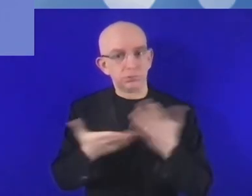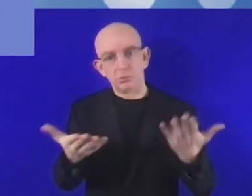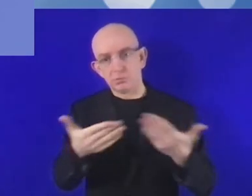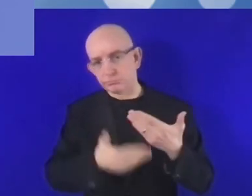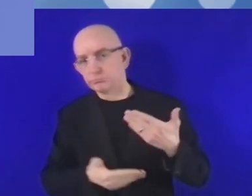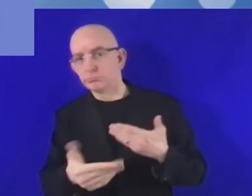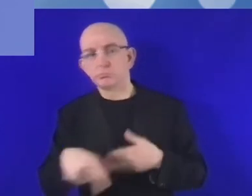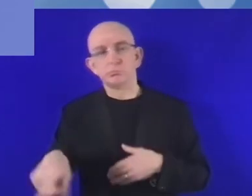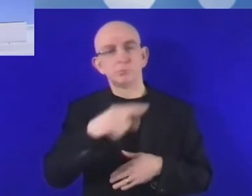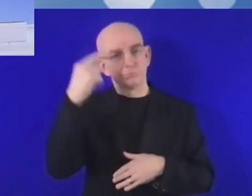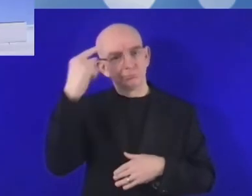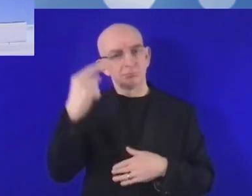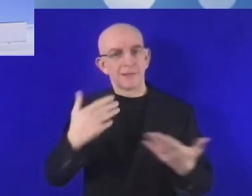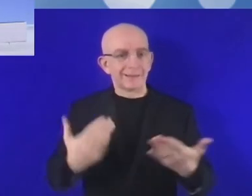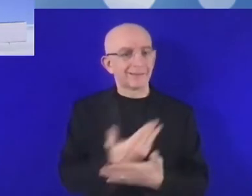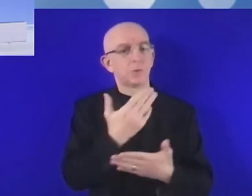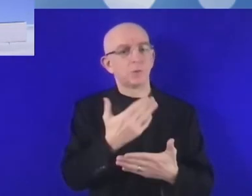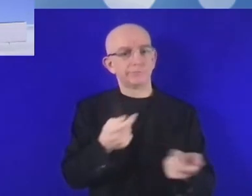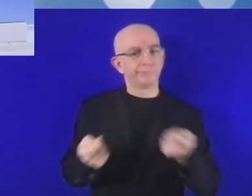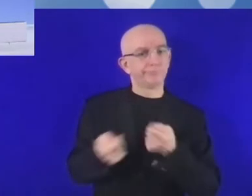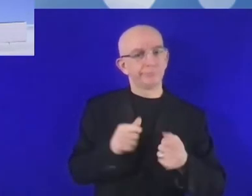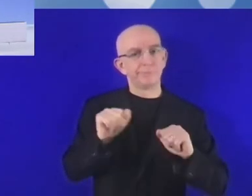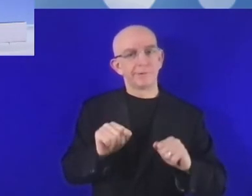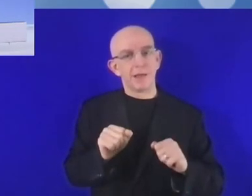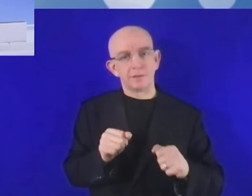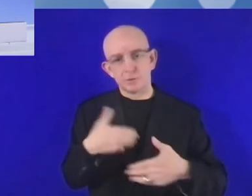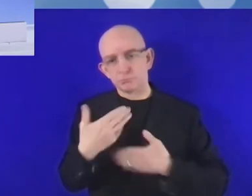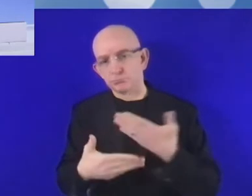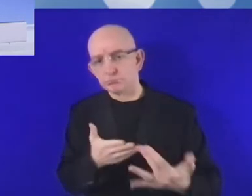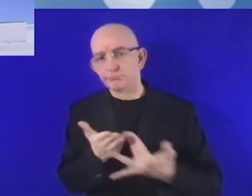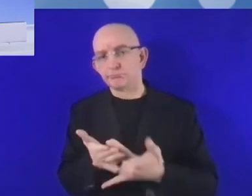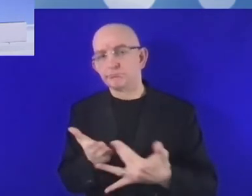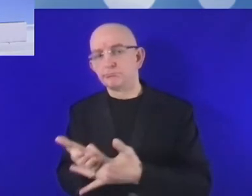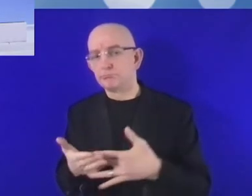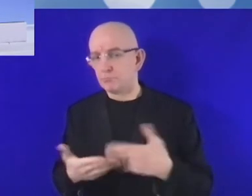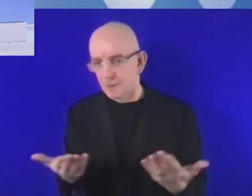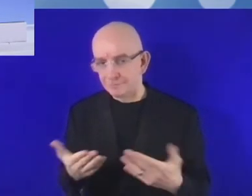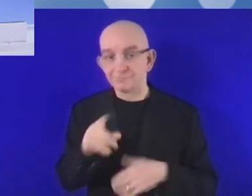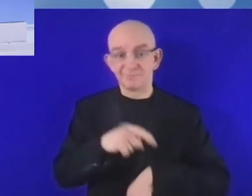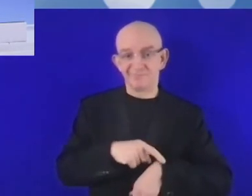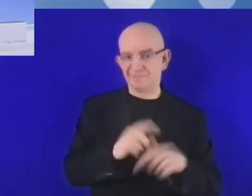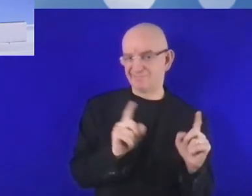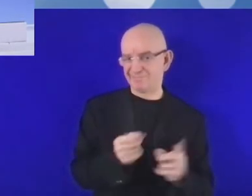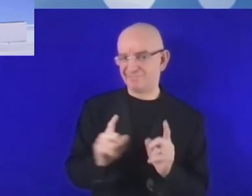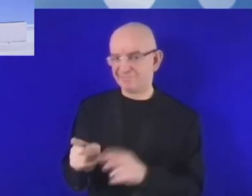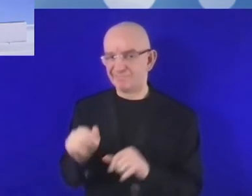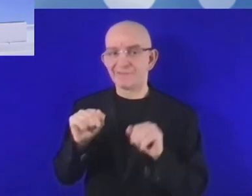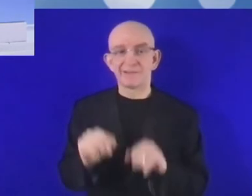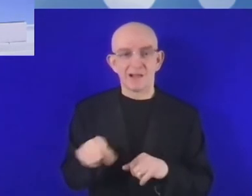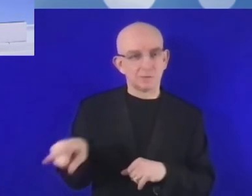vamos a necesitar una intervención reguladora? El tiempo, por desgracia, está